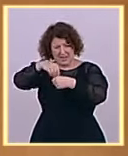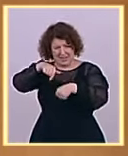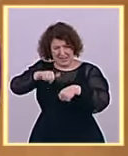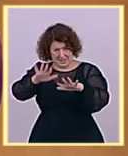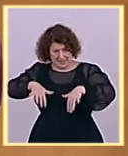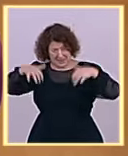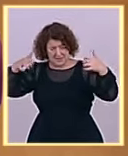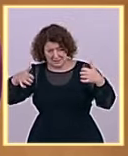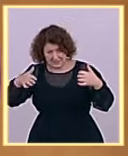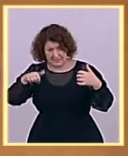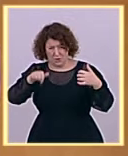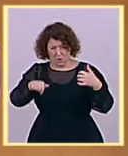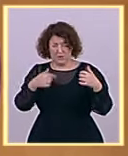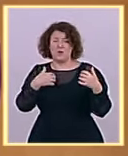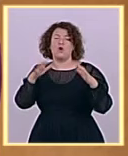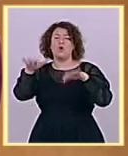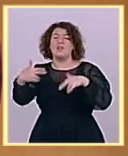representación legítima de las urnas?